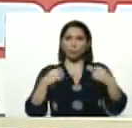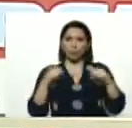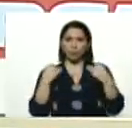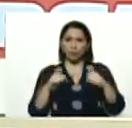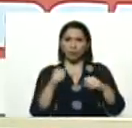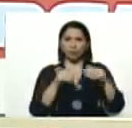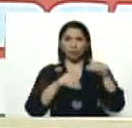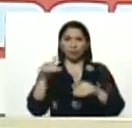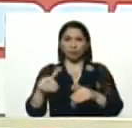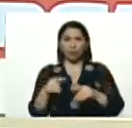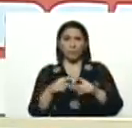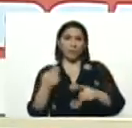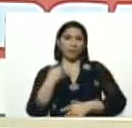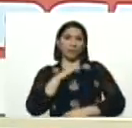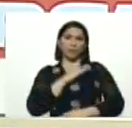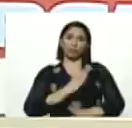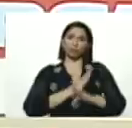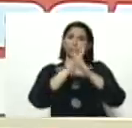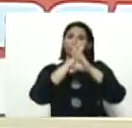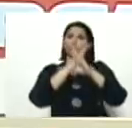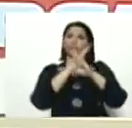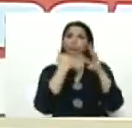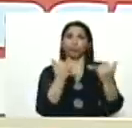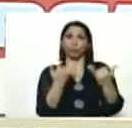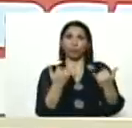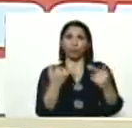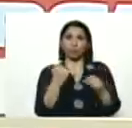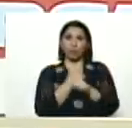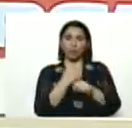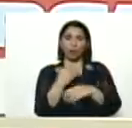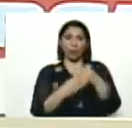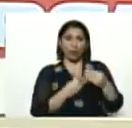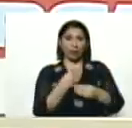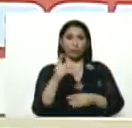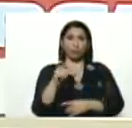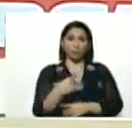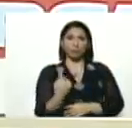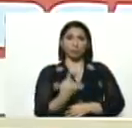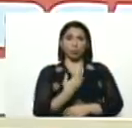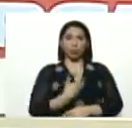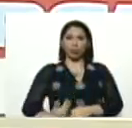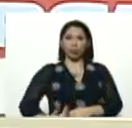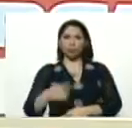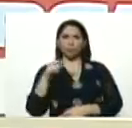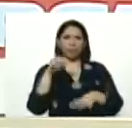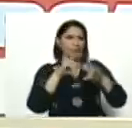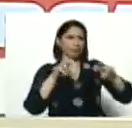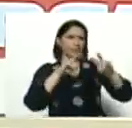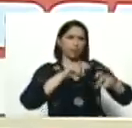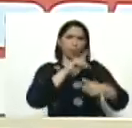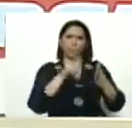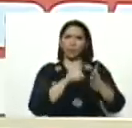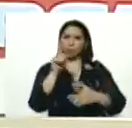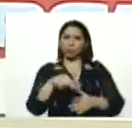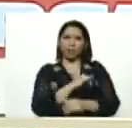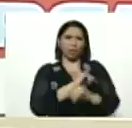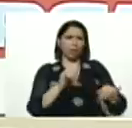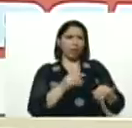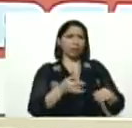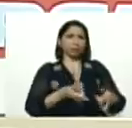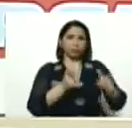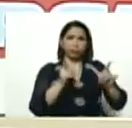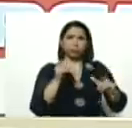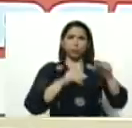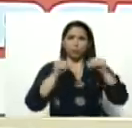la pandemia, y nos frenó un poco, pero ya este trabajo, está hecho, y no solo está hecho, presidente, sino que está revisado, está auditado,